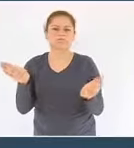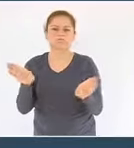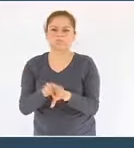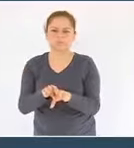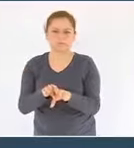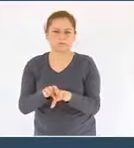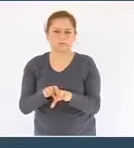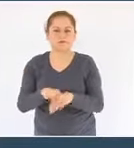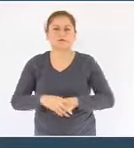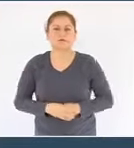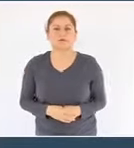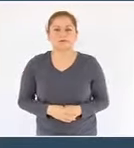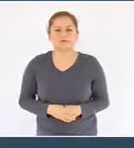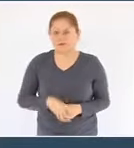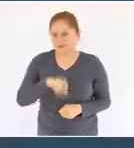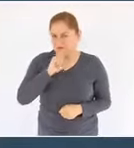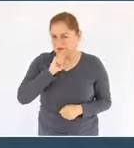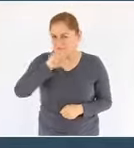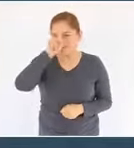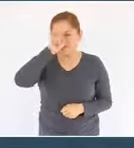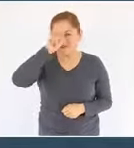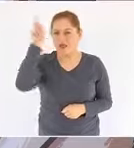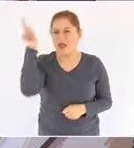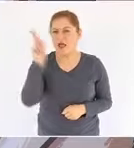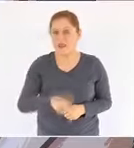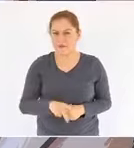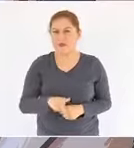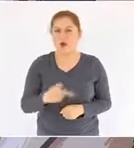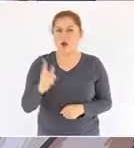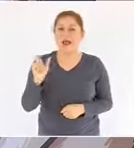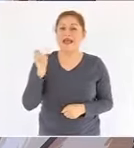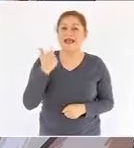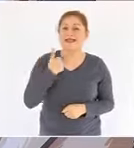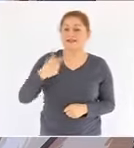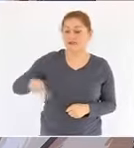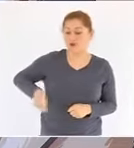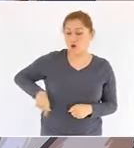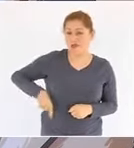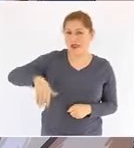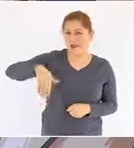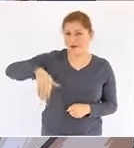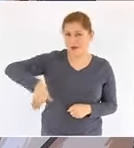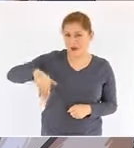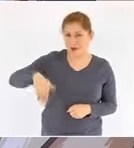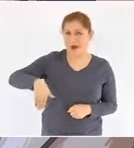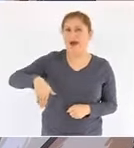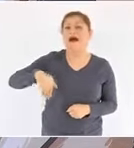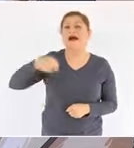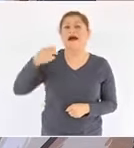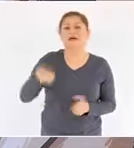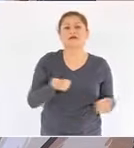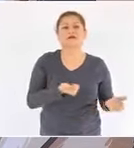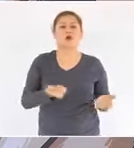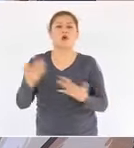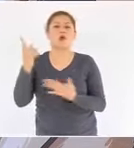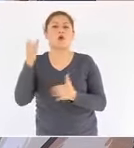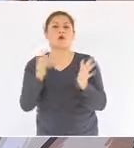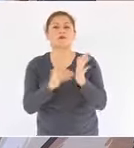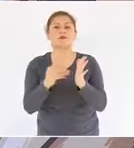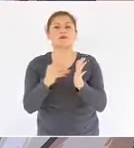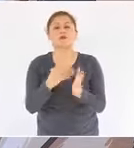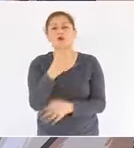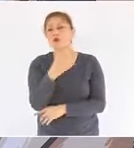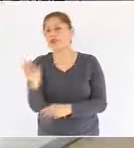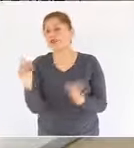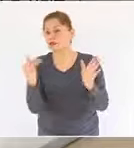inclusive al final de la administración pasada se importaron un millón cuatrocientos mil